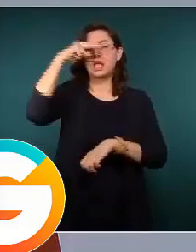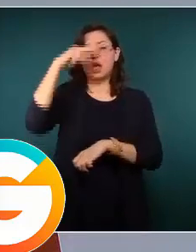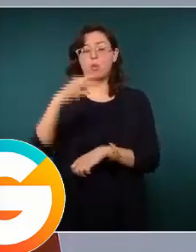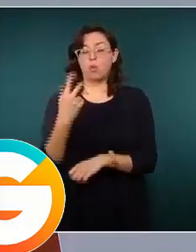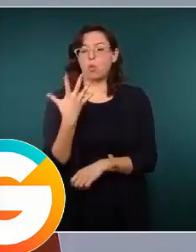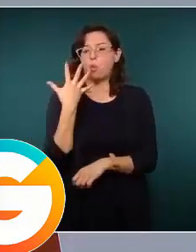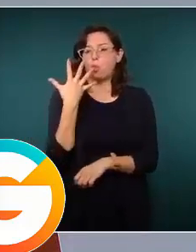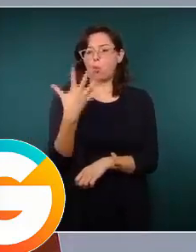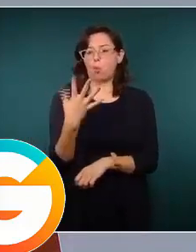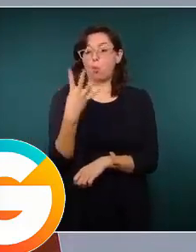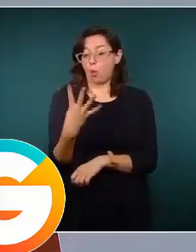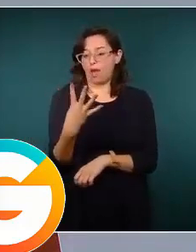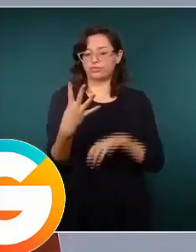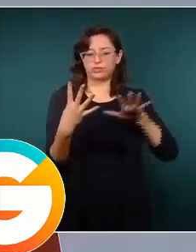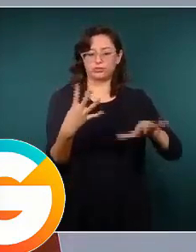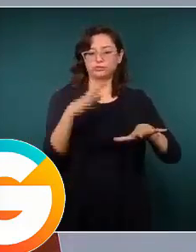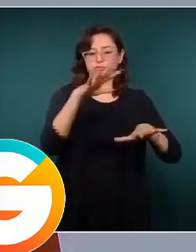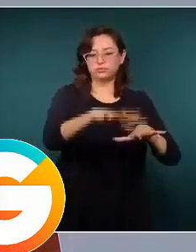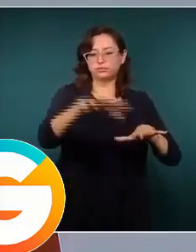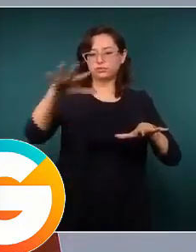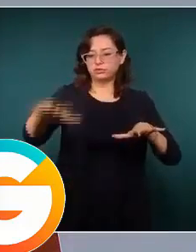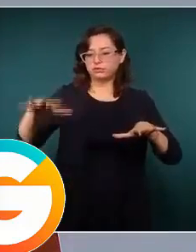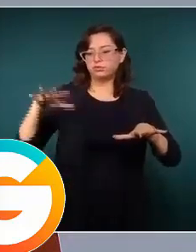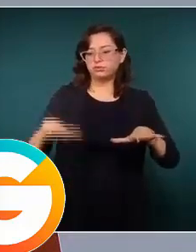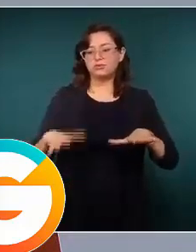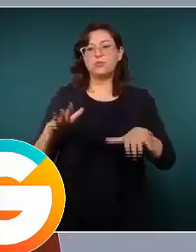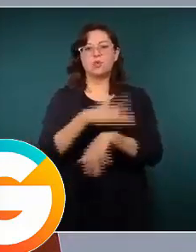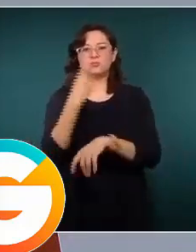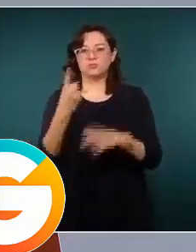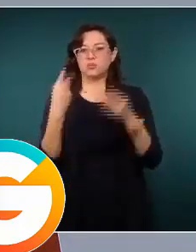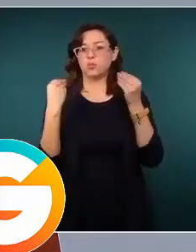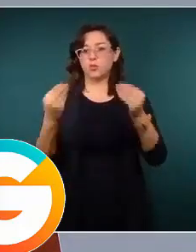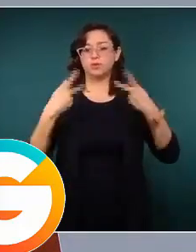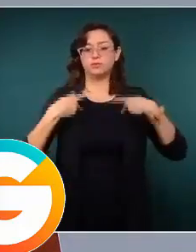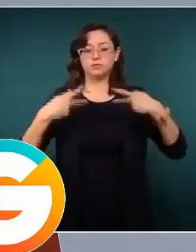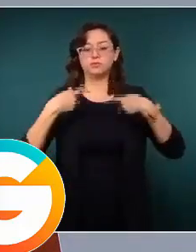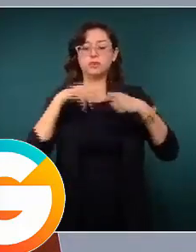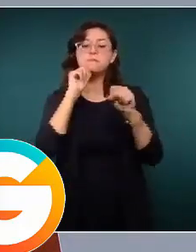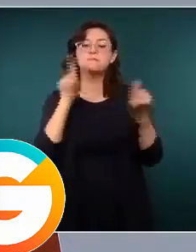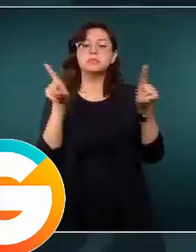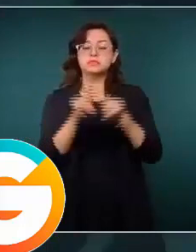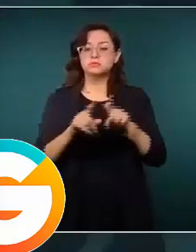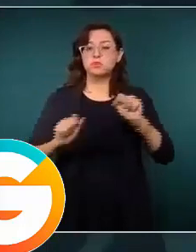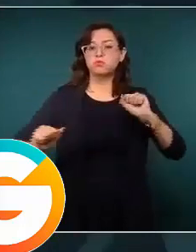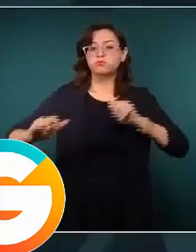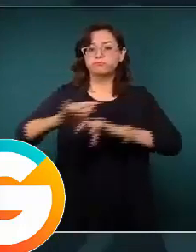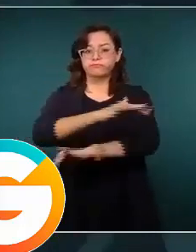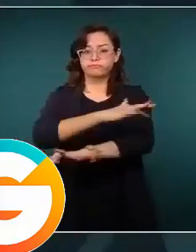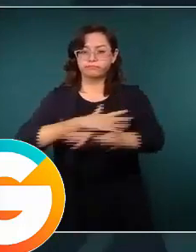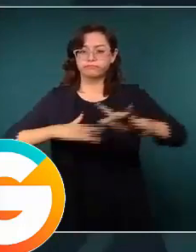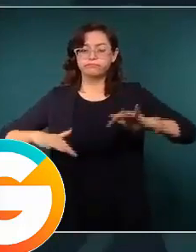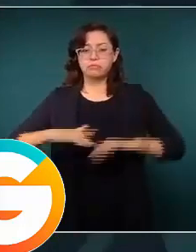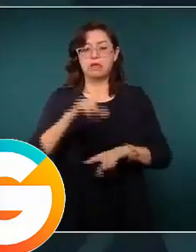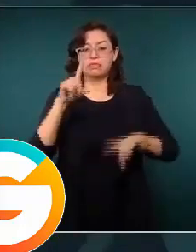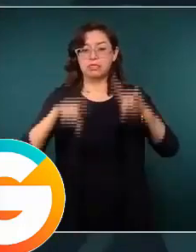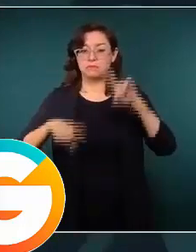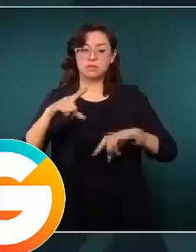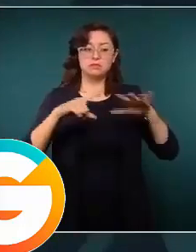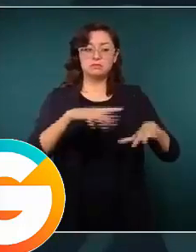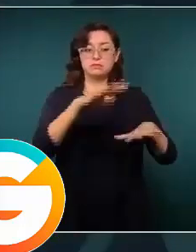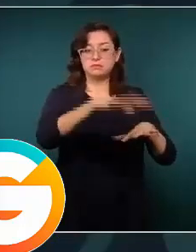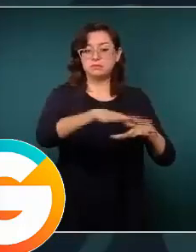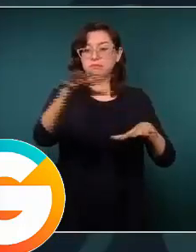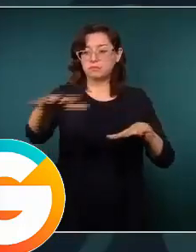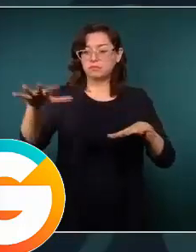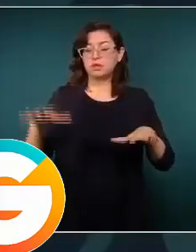por la concentración poblacional y por la dinámica de movilidad que hay en cada una de las regiones del Estado. El